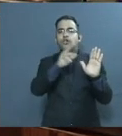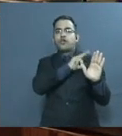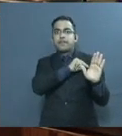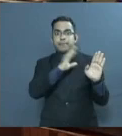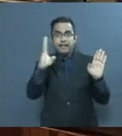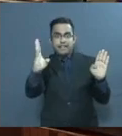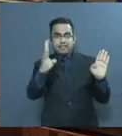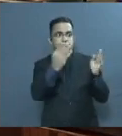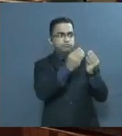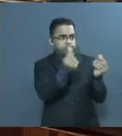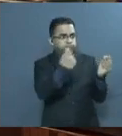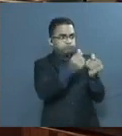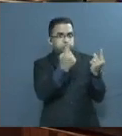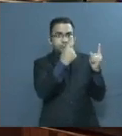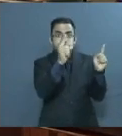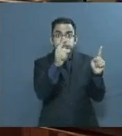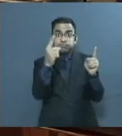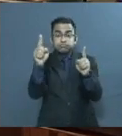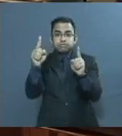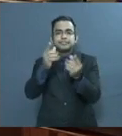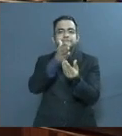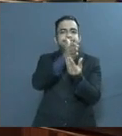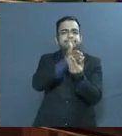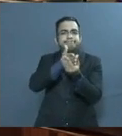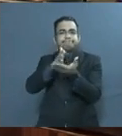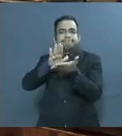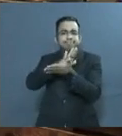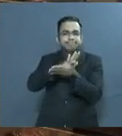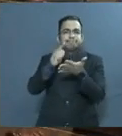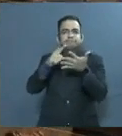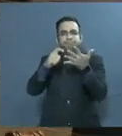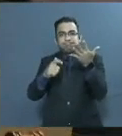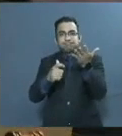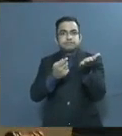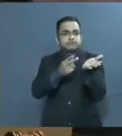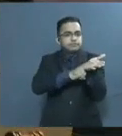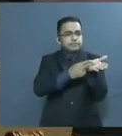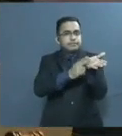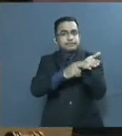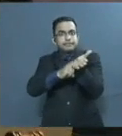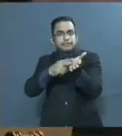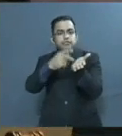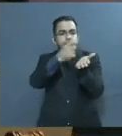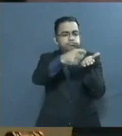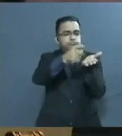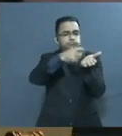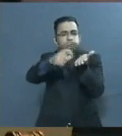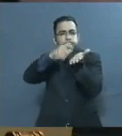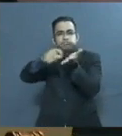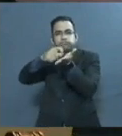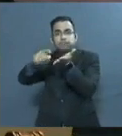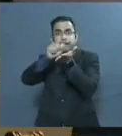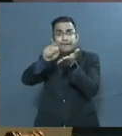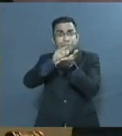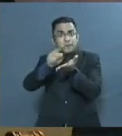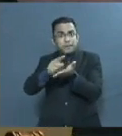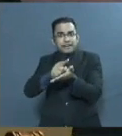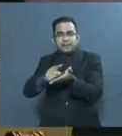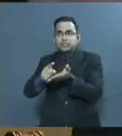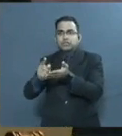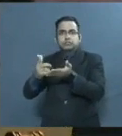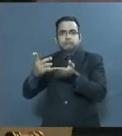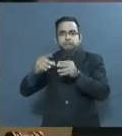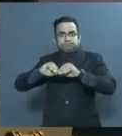Alrededor de 16.000 documentos han sido firmados electrónicamente cada semana en todos los